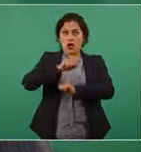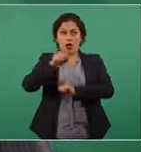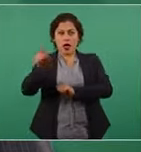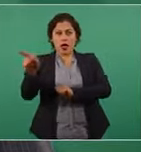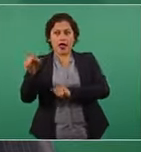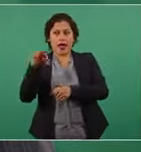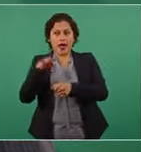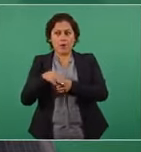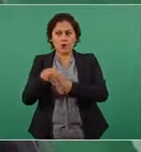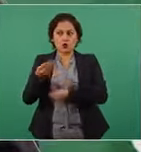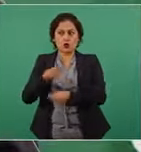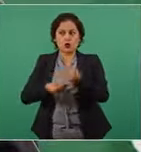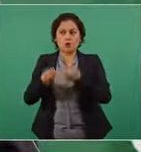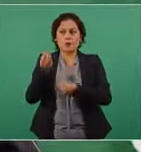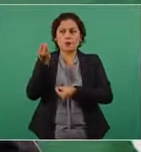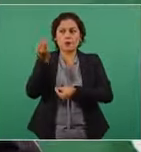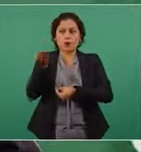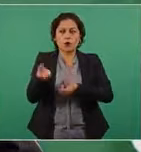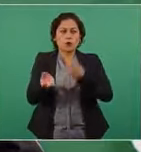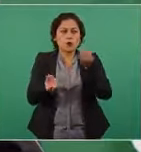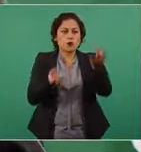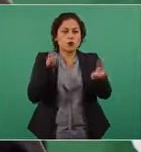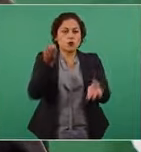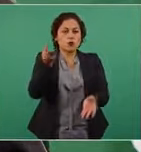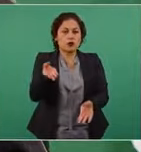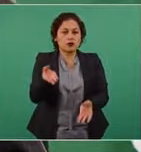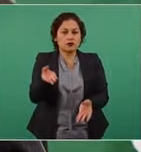ahora el pueblo es primero